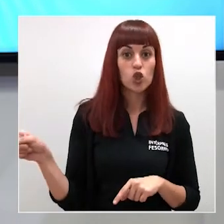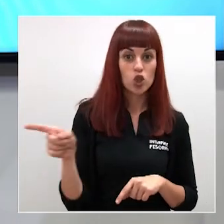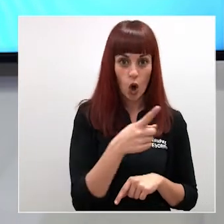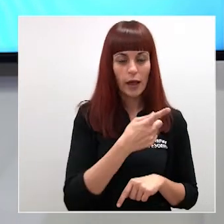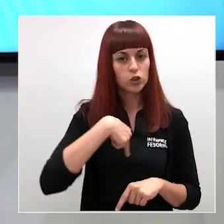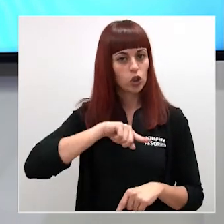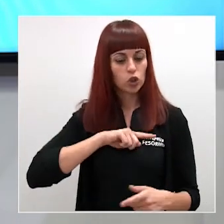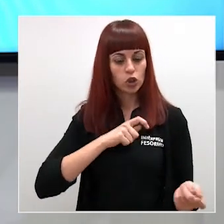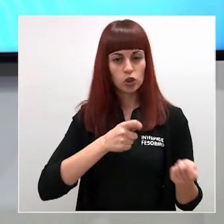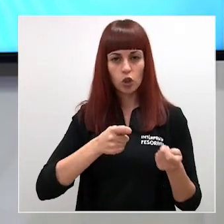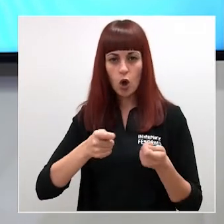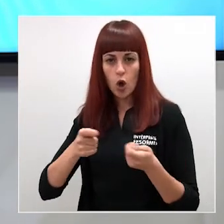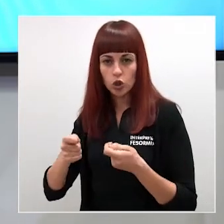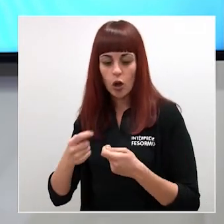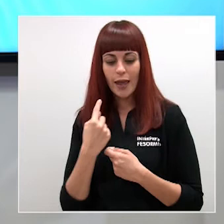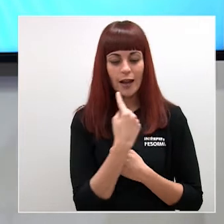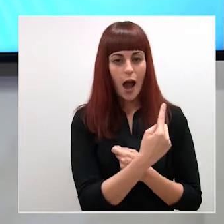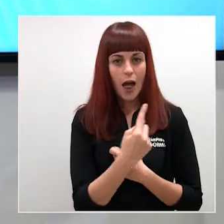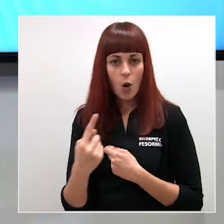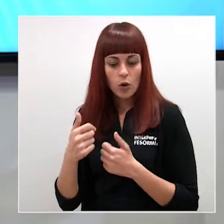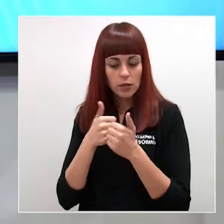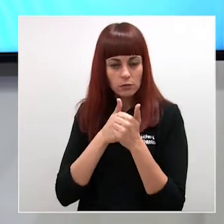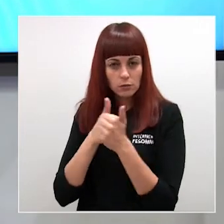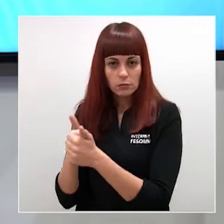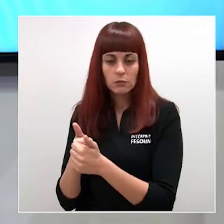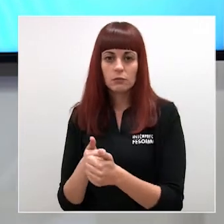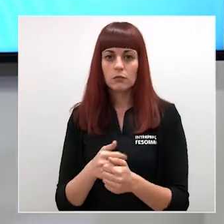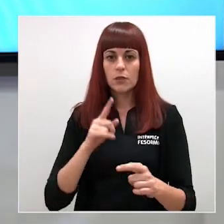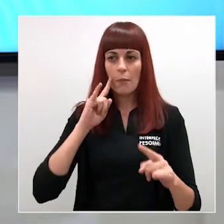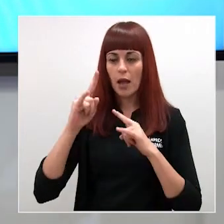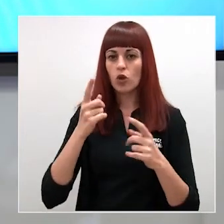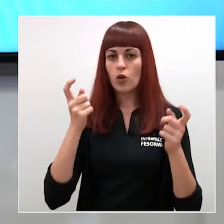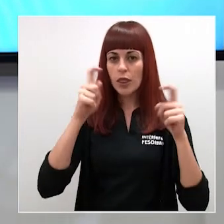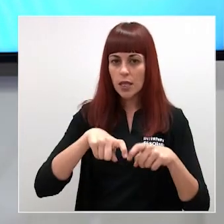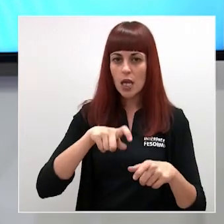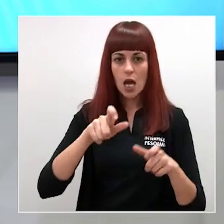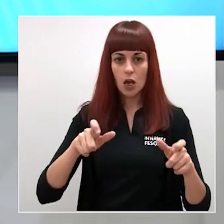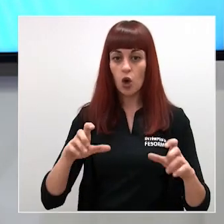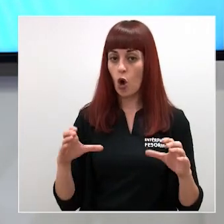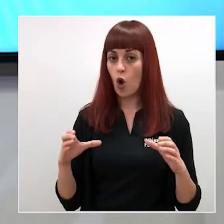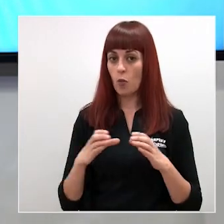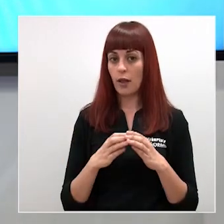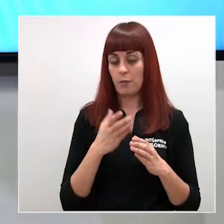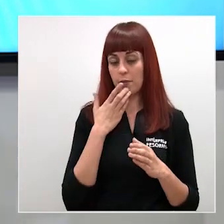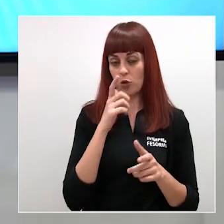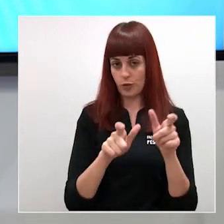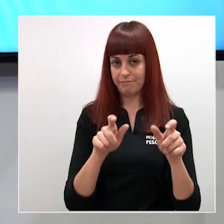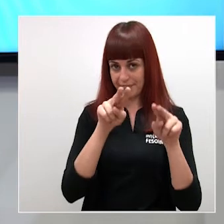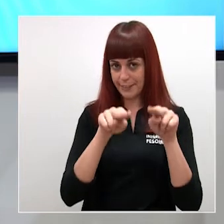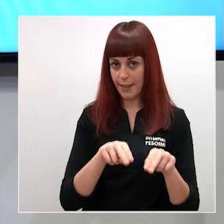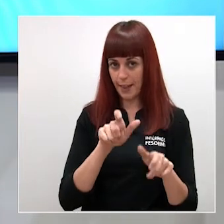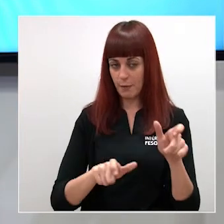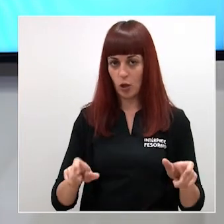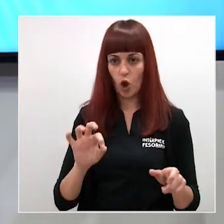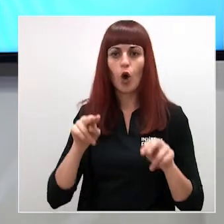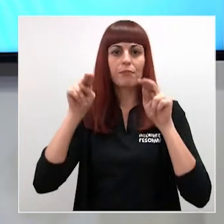seguimos el control diario de cada una de ellas de las 220 comunidades que tenemos que no solamente son las residencias de mayores sino las